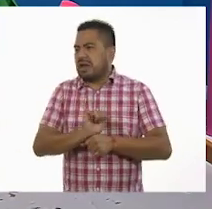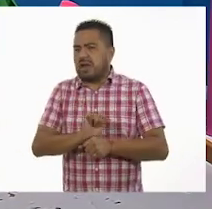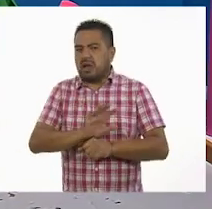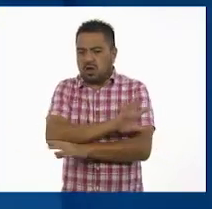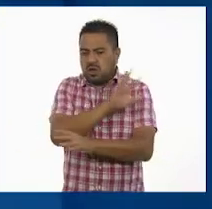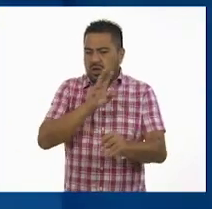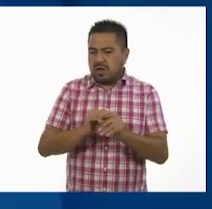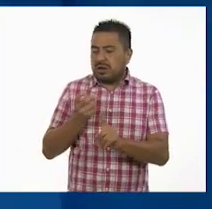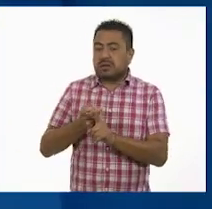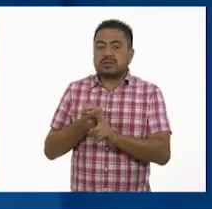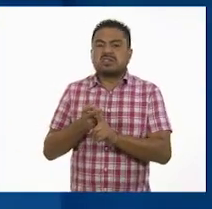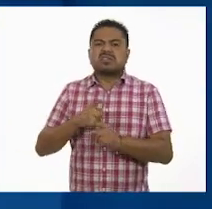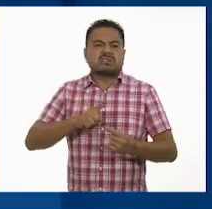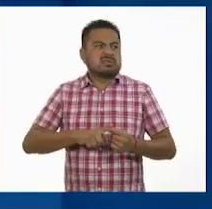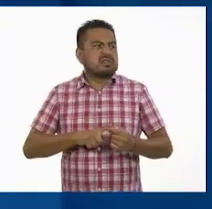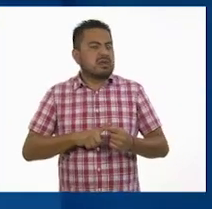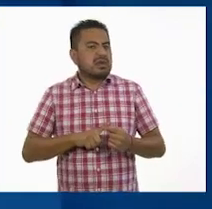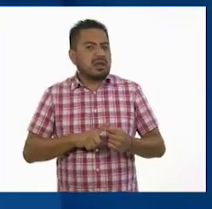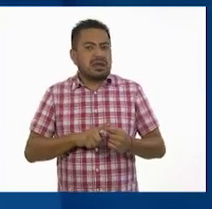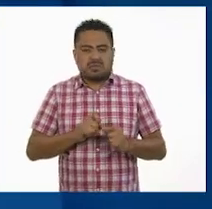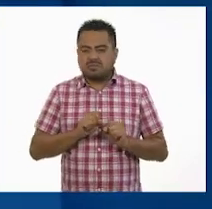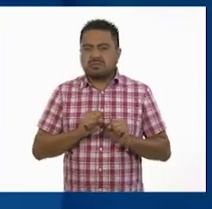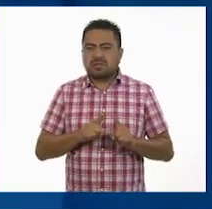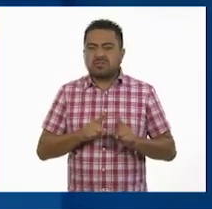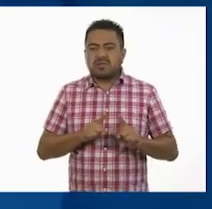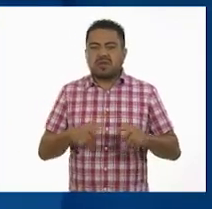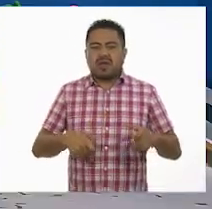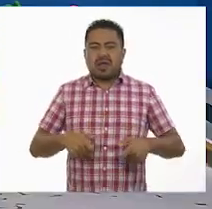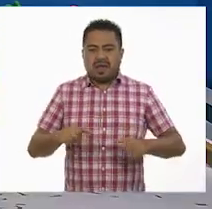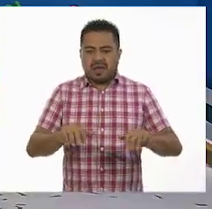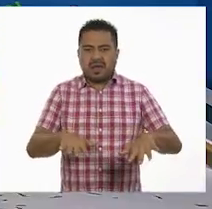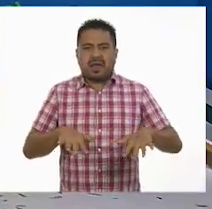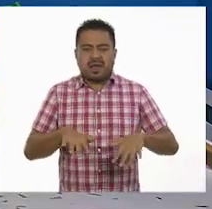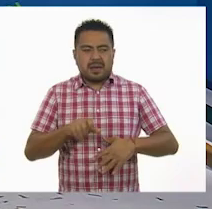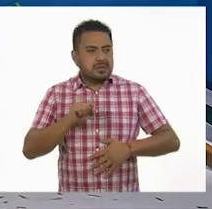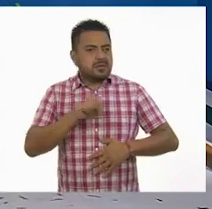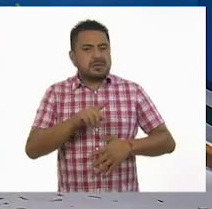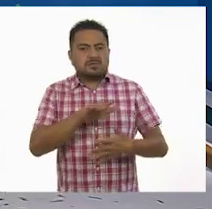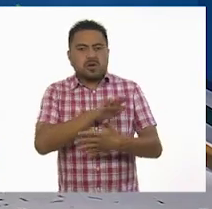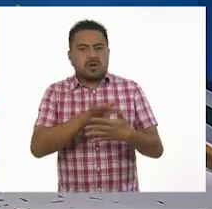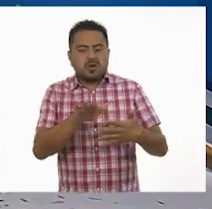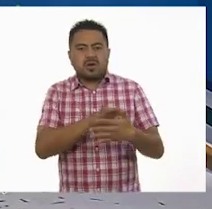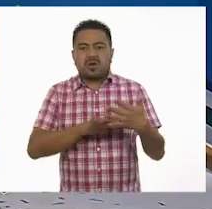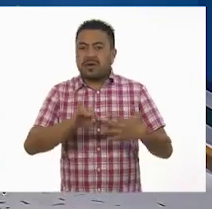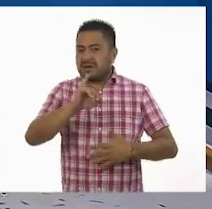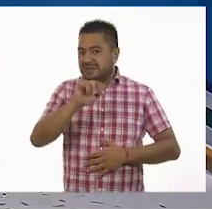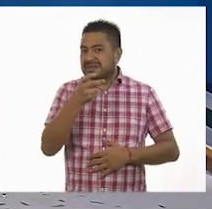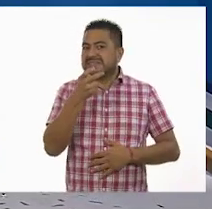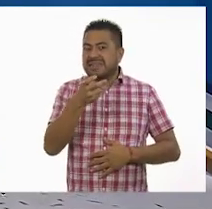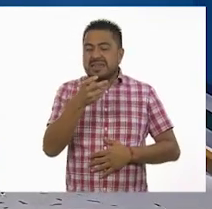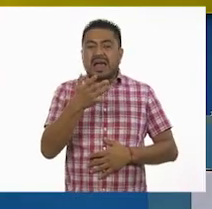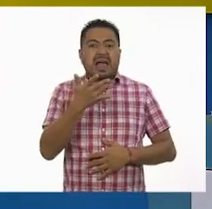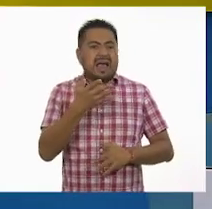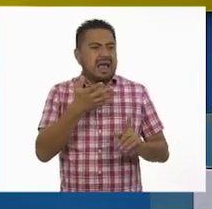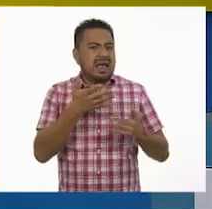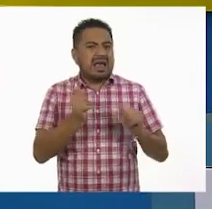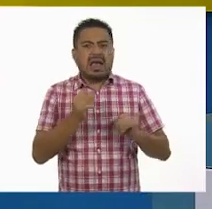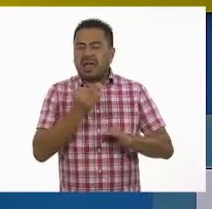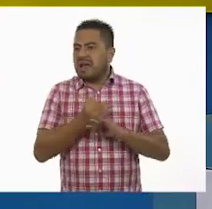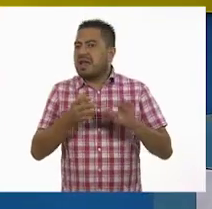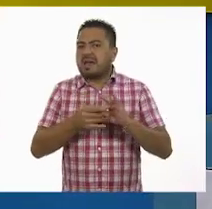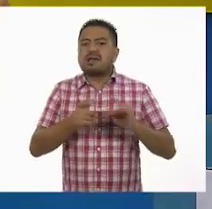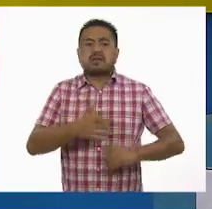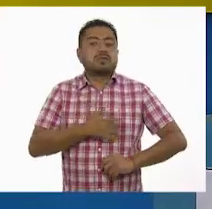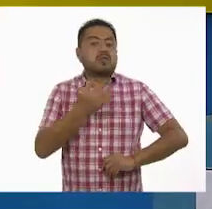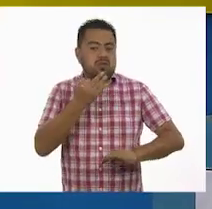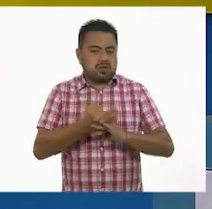de todo este teatro será... ¿Quién? La propia obra. ¡El propio texto! ¡Exacto! Pues eso ya lo habíamos comentado, pero ¿qué te